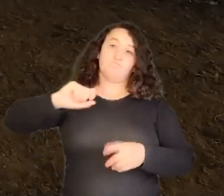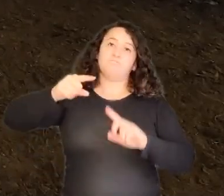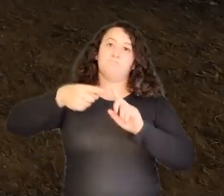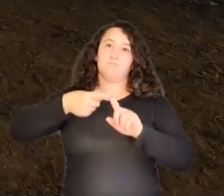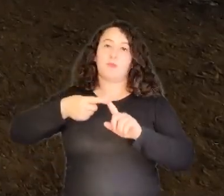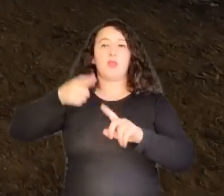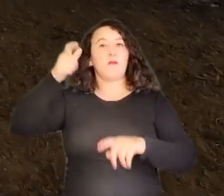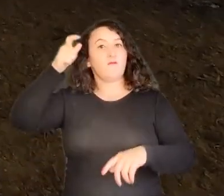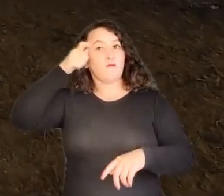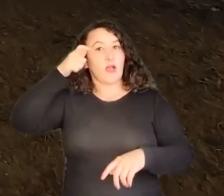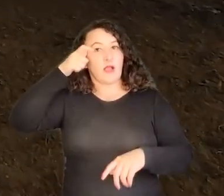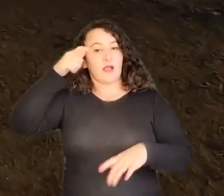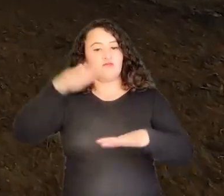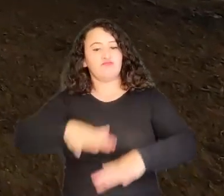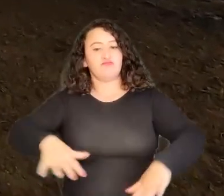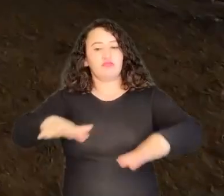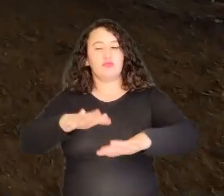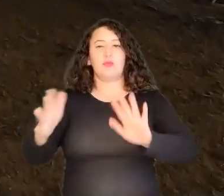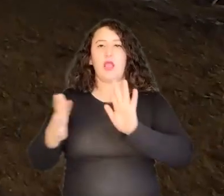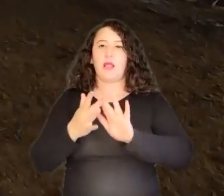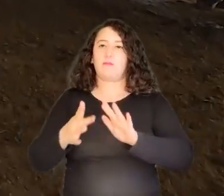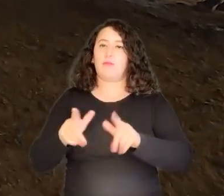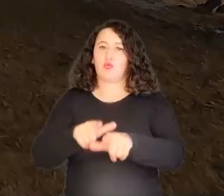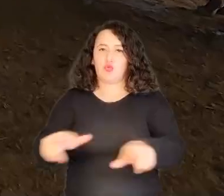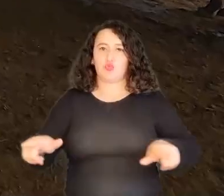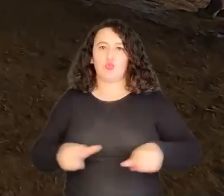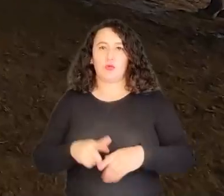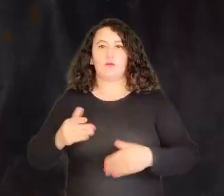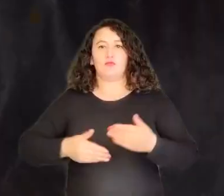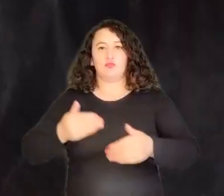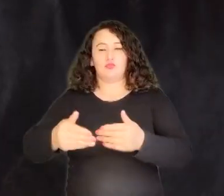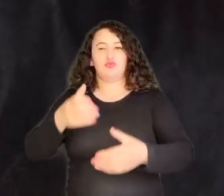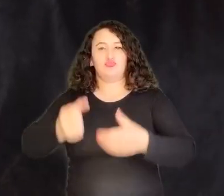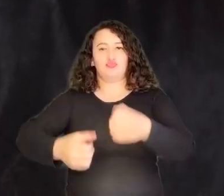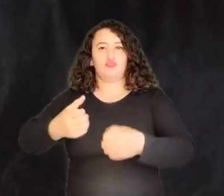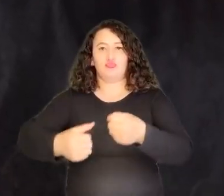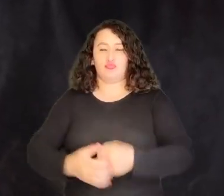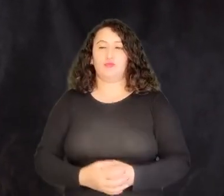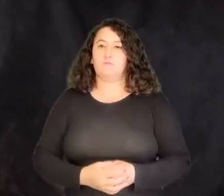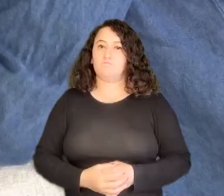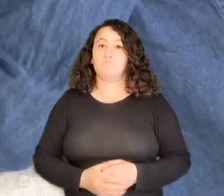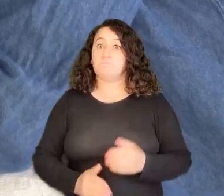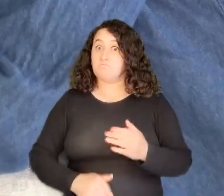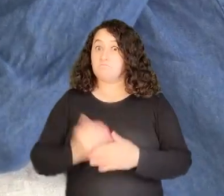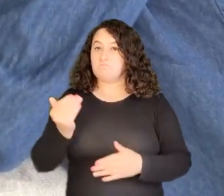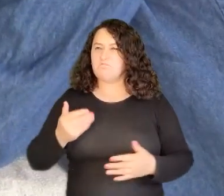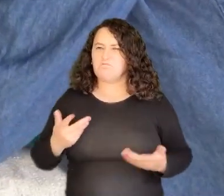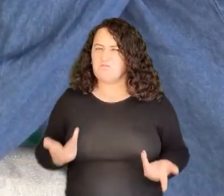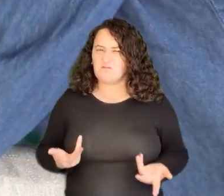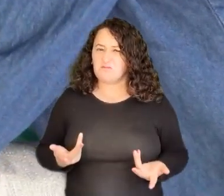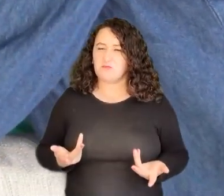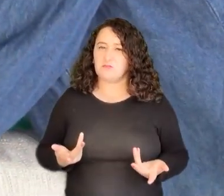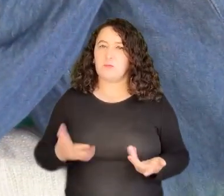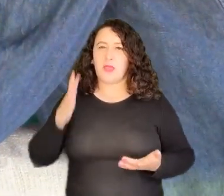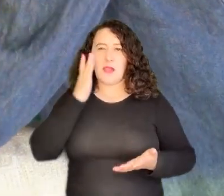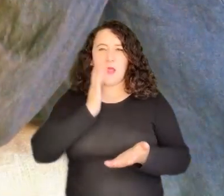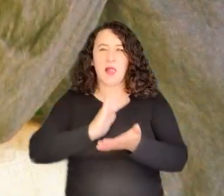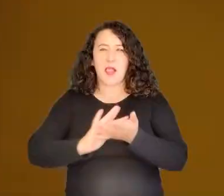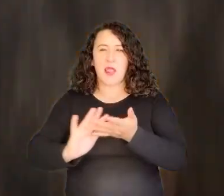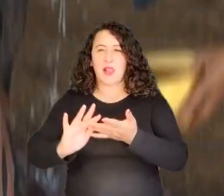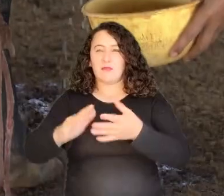en un lugar adecuado para realizar el proceso de ordeño. Vamos a iniciar con el lavado de la ure.